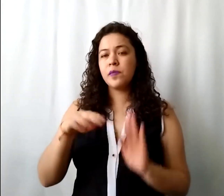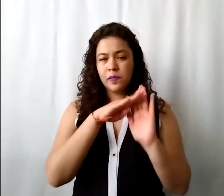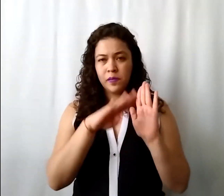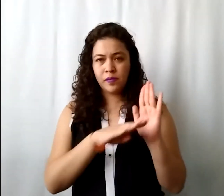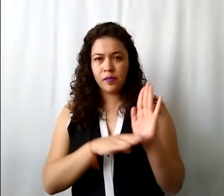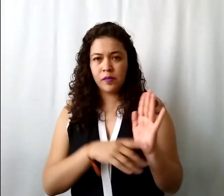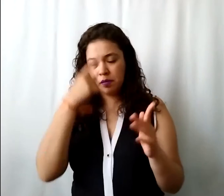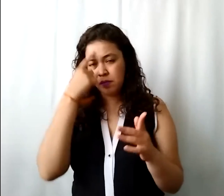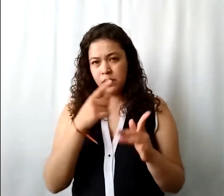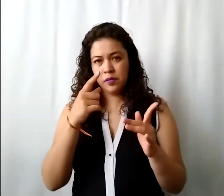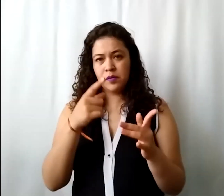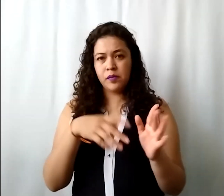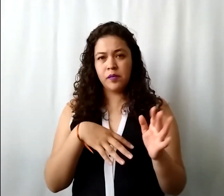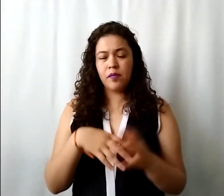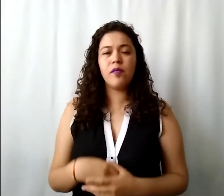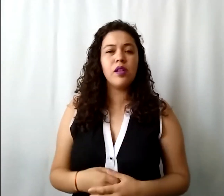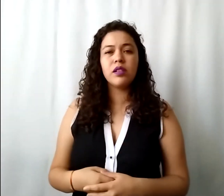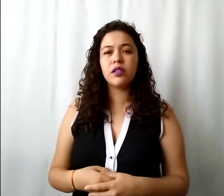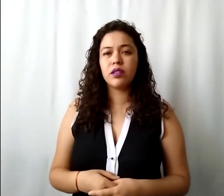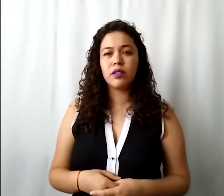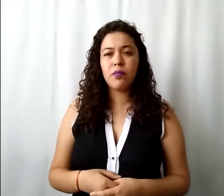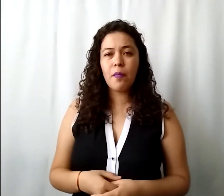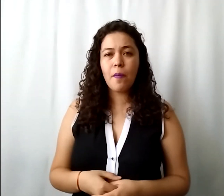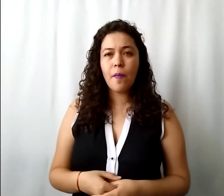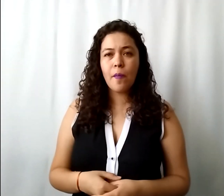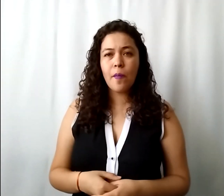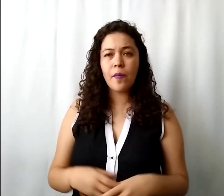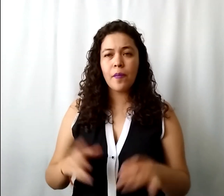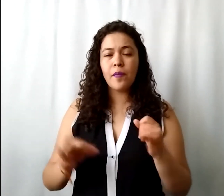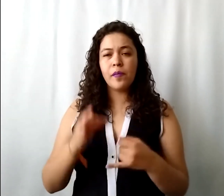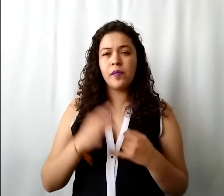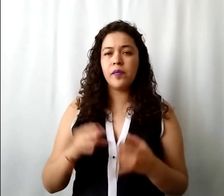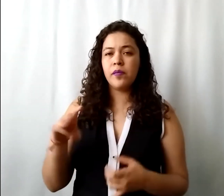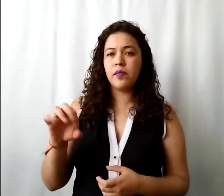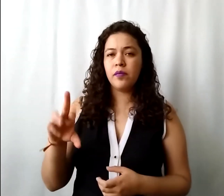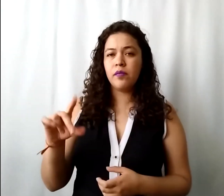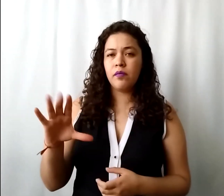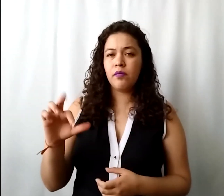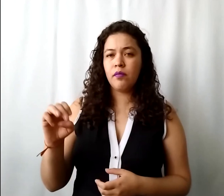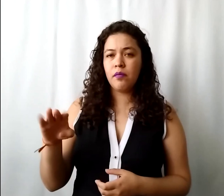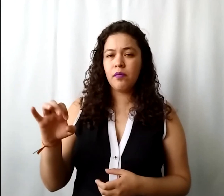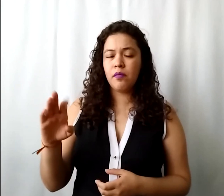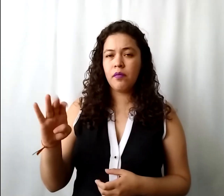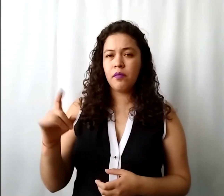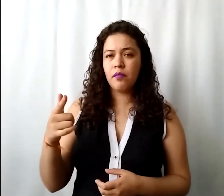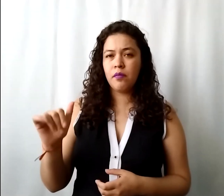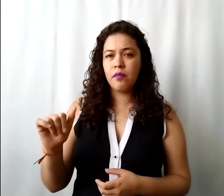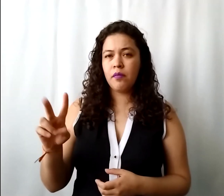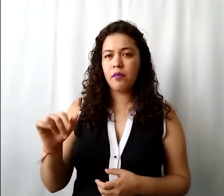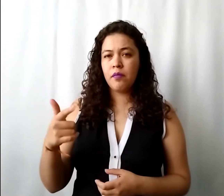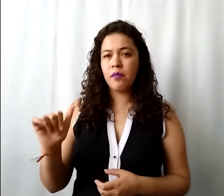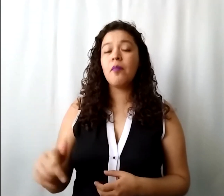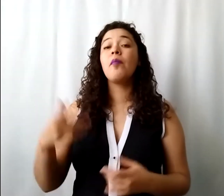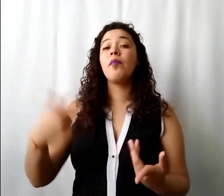oficio de autorización bien y por último de María del Carmen Vega en caso de que la reunión del patronato